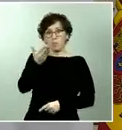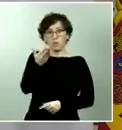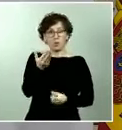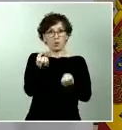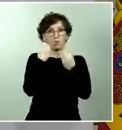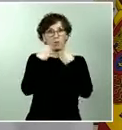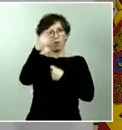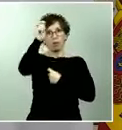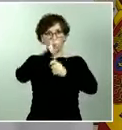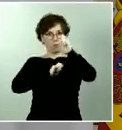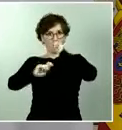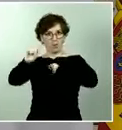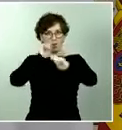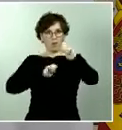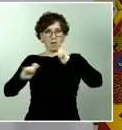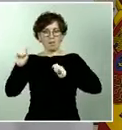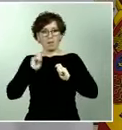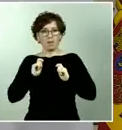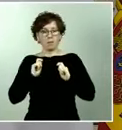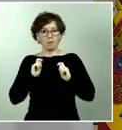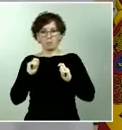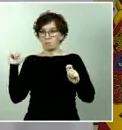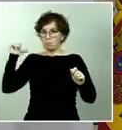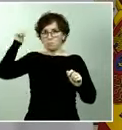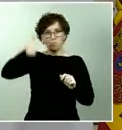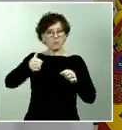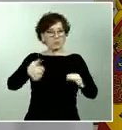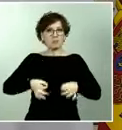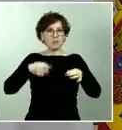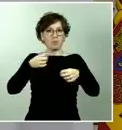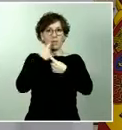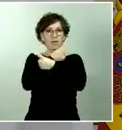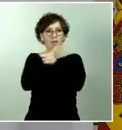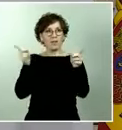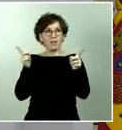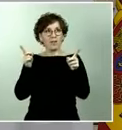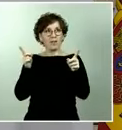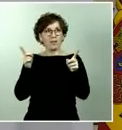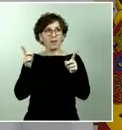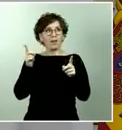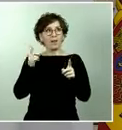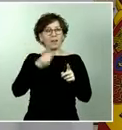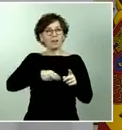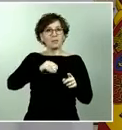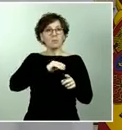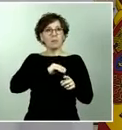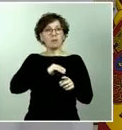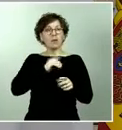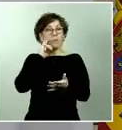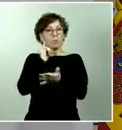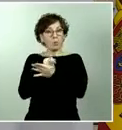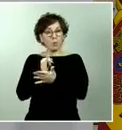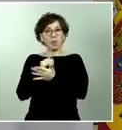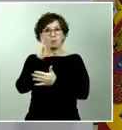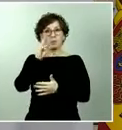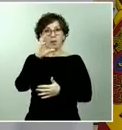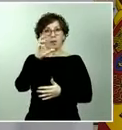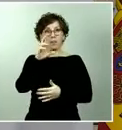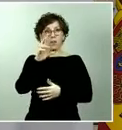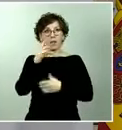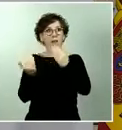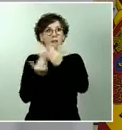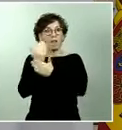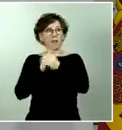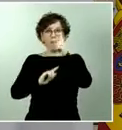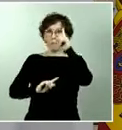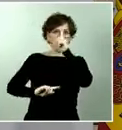siempre con total transparencia que España es uno de los países que más PCR diarias hacen en concreto un promedio semanal de 20.000